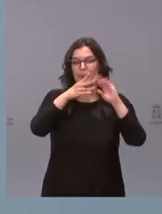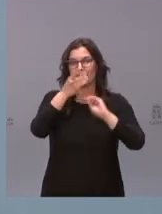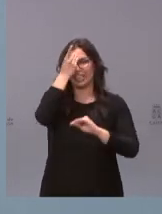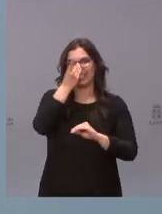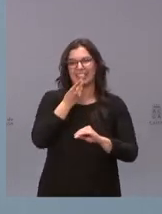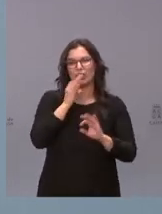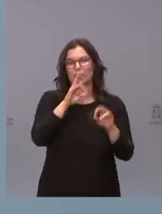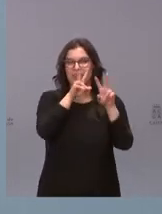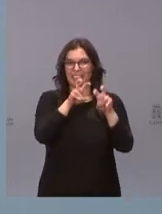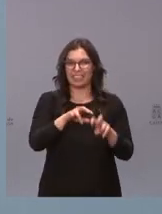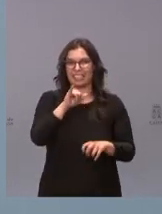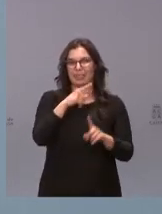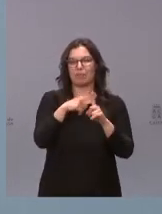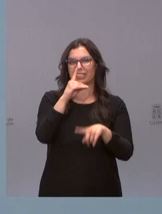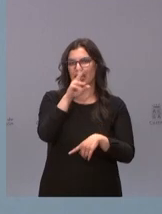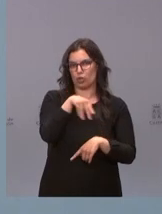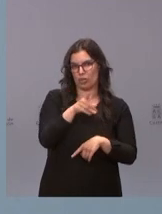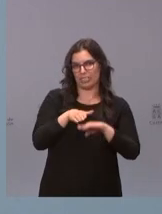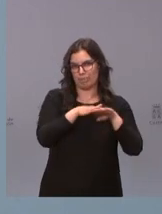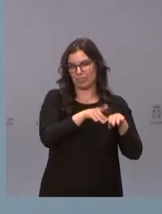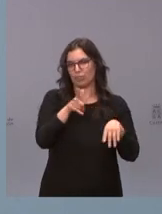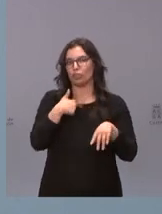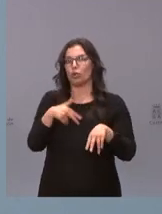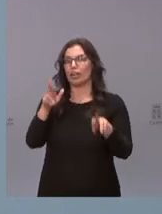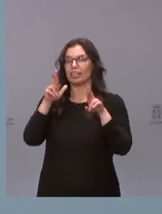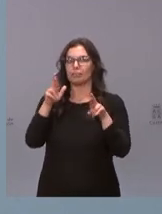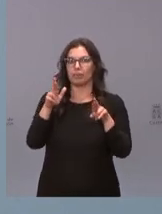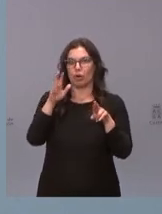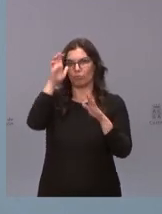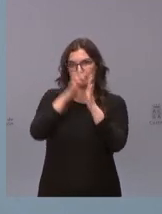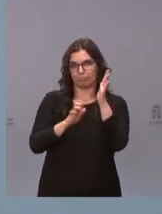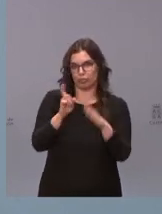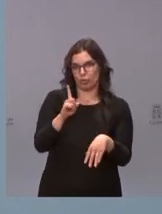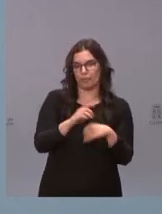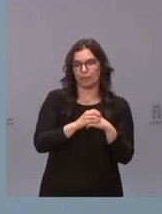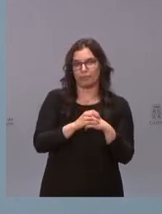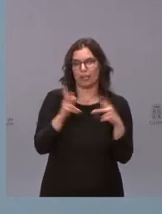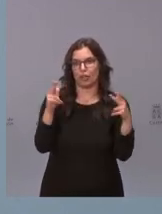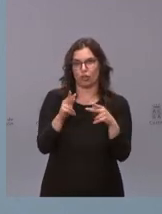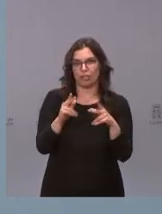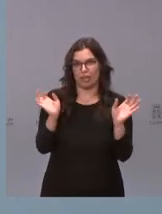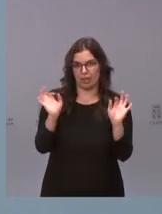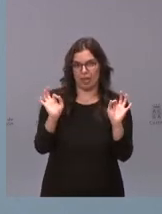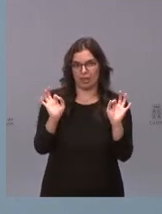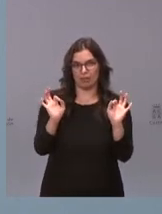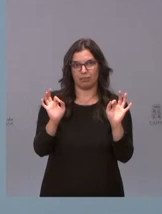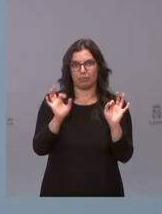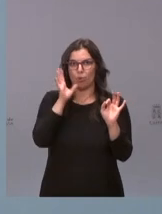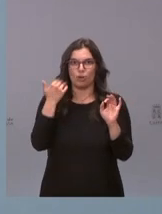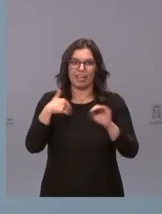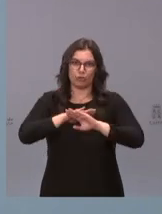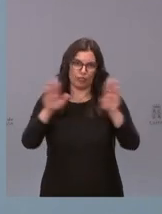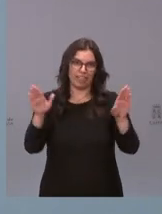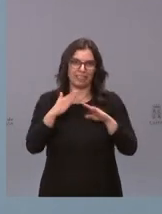es evidentemente I más B entonces yo espero que no haya ninguna disminución no haya ningún recorte más que ya hemos tenido